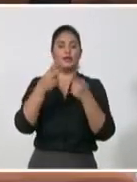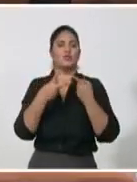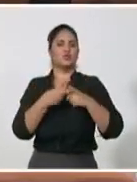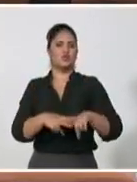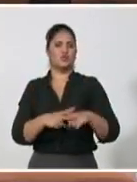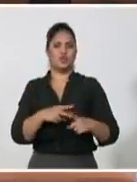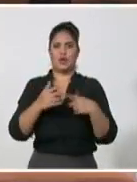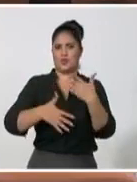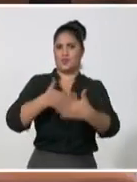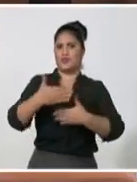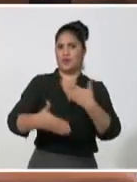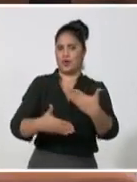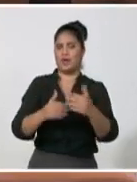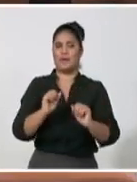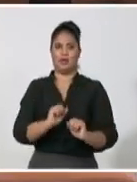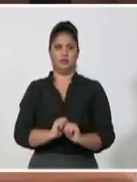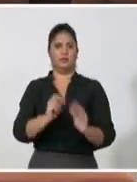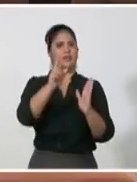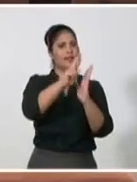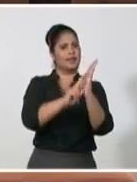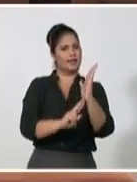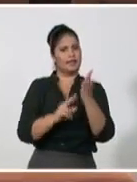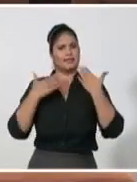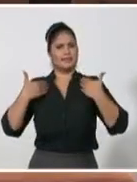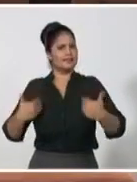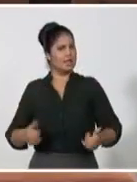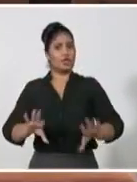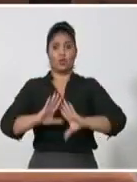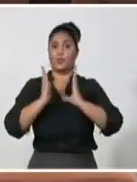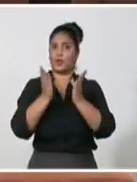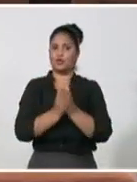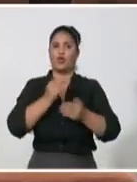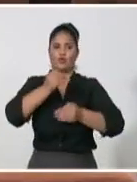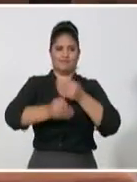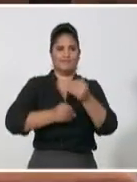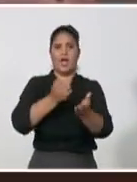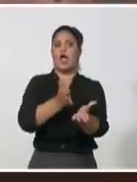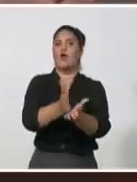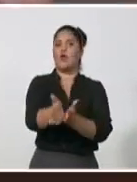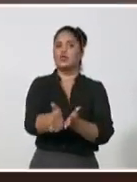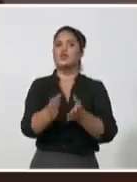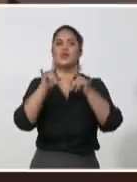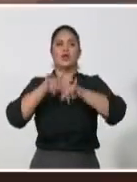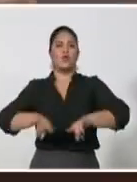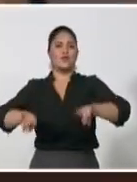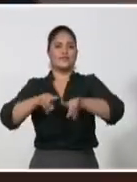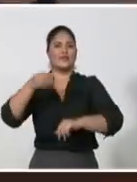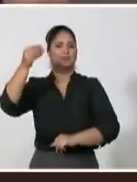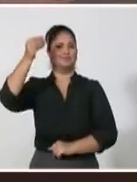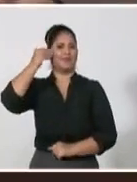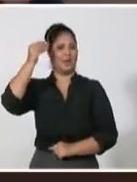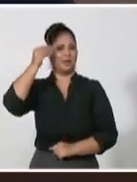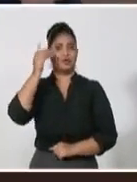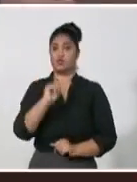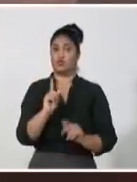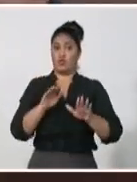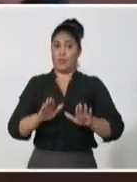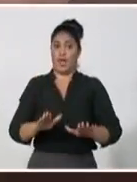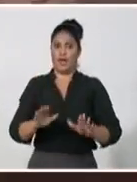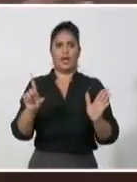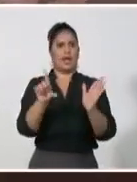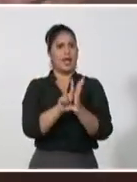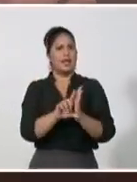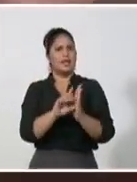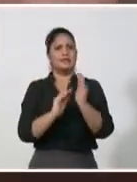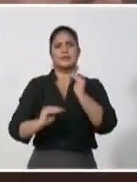empiece a cumplir un grupo de requisitos para el doctorado y la vida esa laboral le vaya dando también un espacio de investigación y también